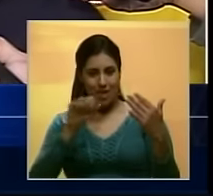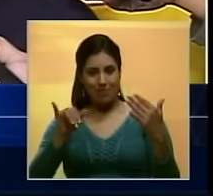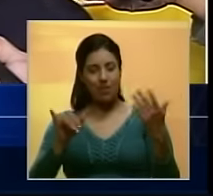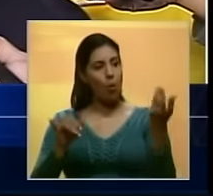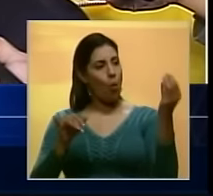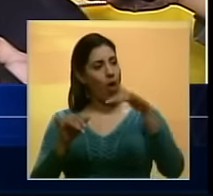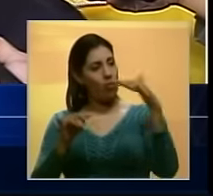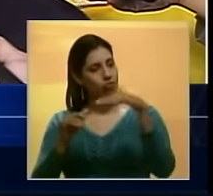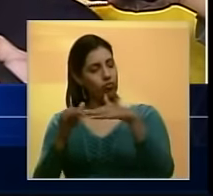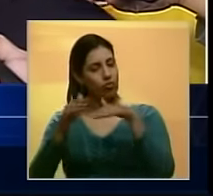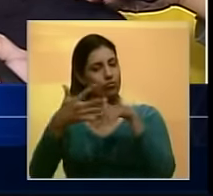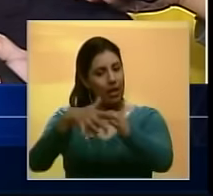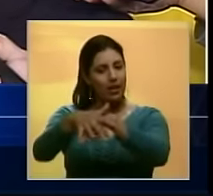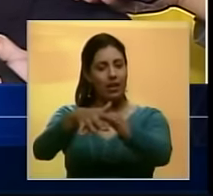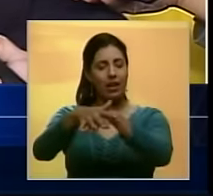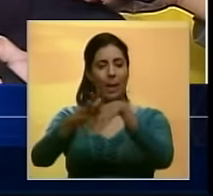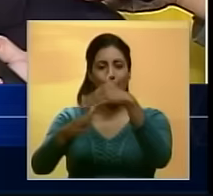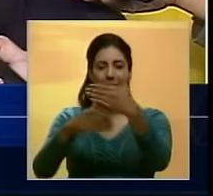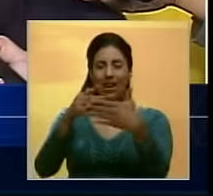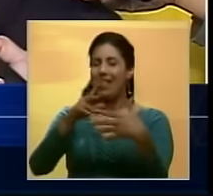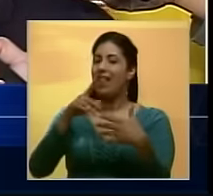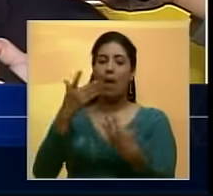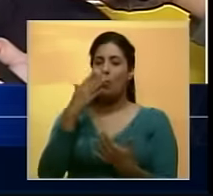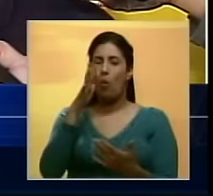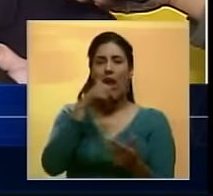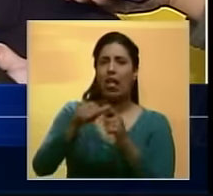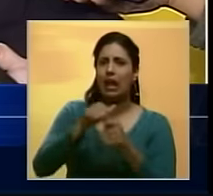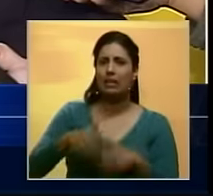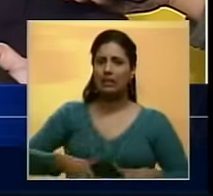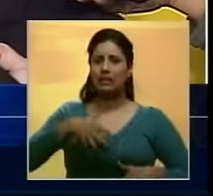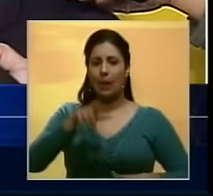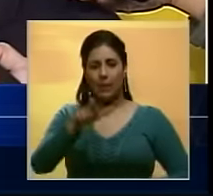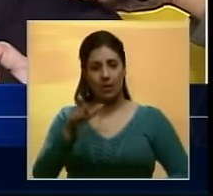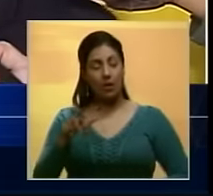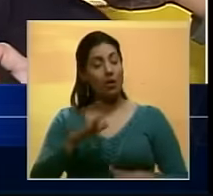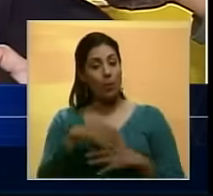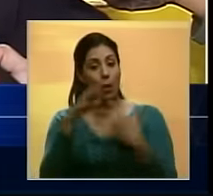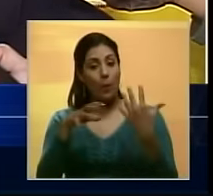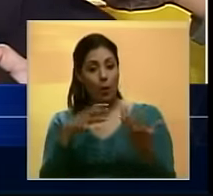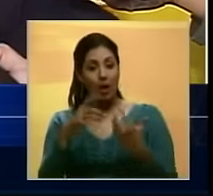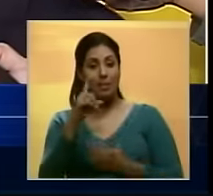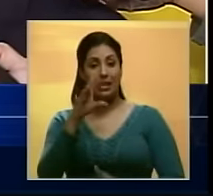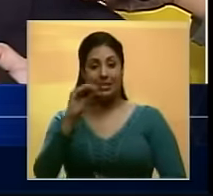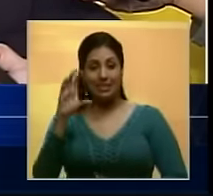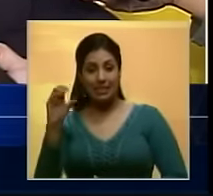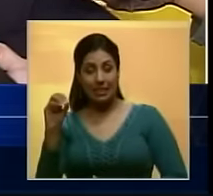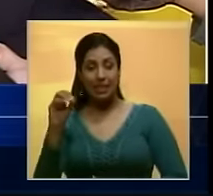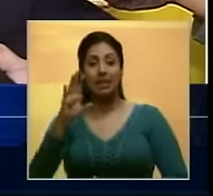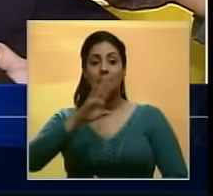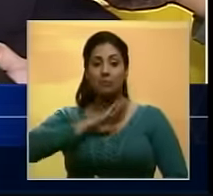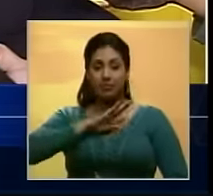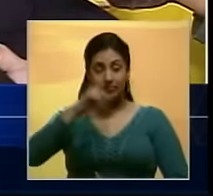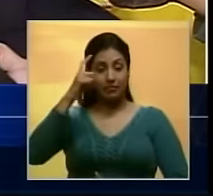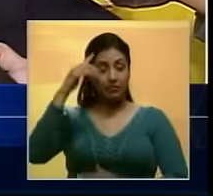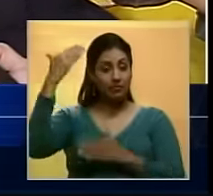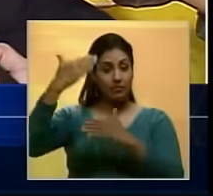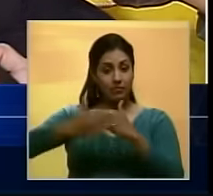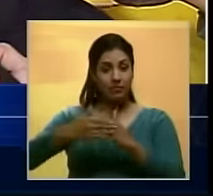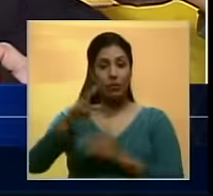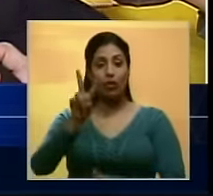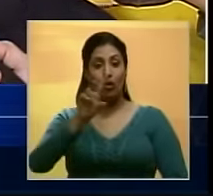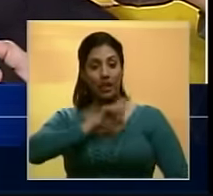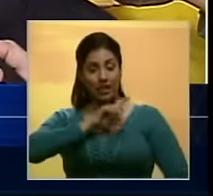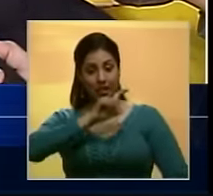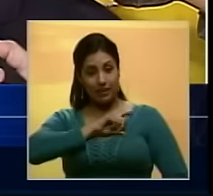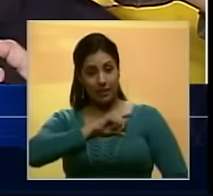van a llegando gradualmente Para que no se cree escasez de billetes Porque el problema es el billete de 100 Que tiene fecha de vencimiento el